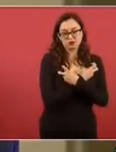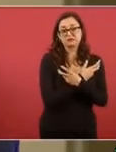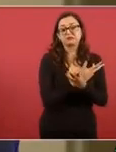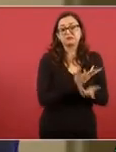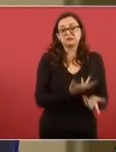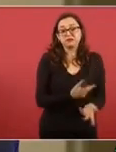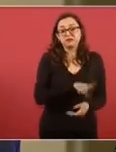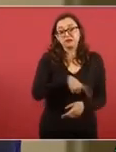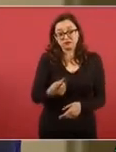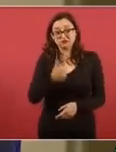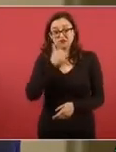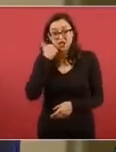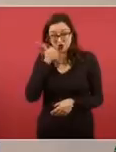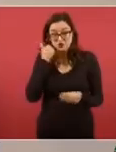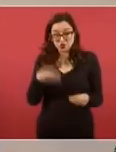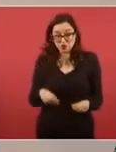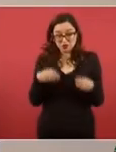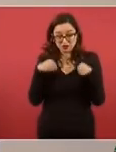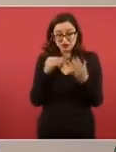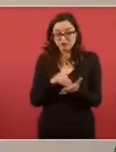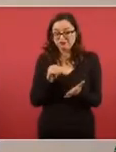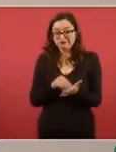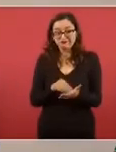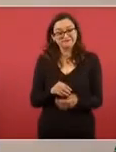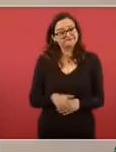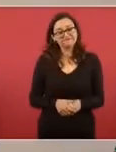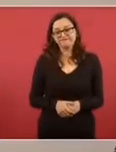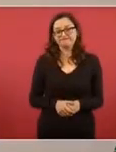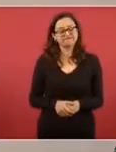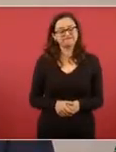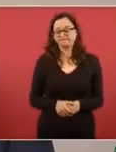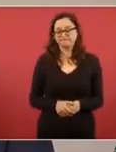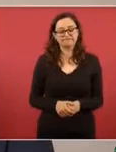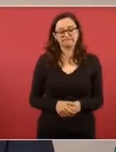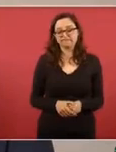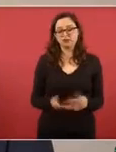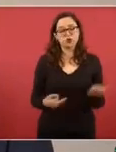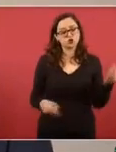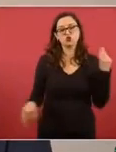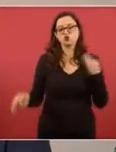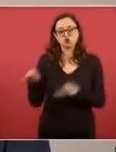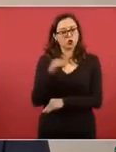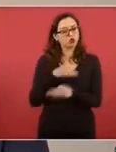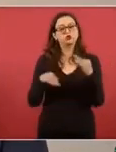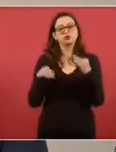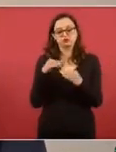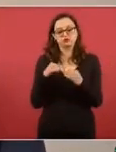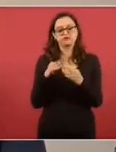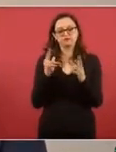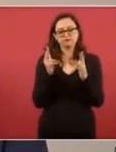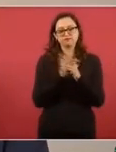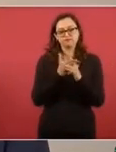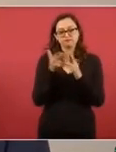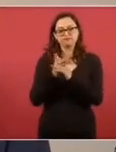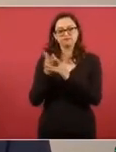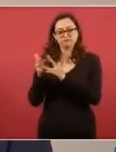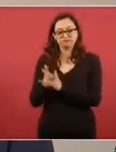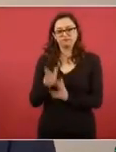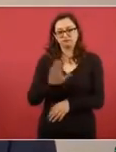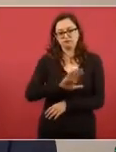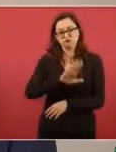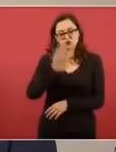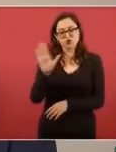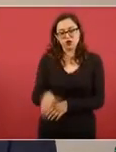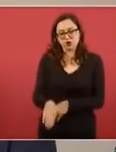Que es necesario continuar en la búsqueda en la ribera del río Balsas y en la laguna del Nuevo Balsas,